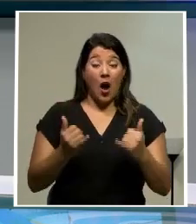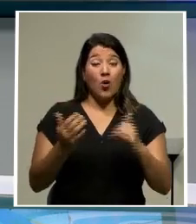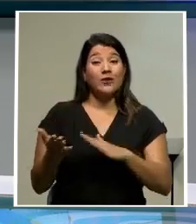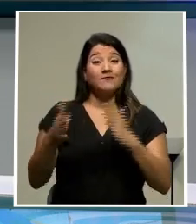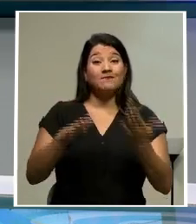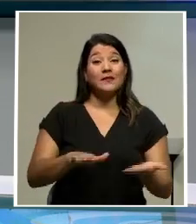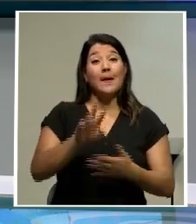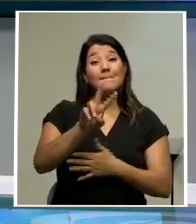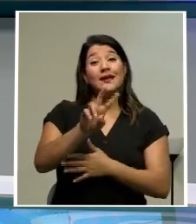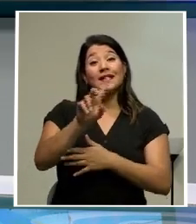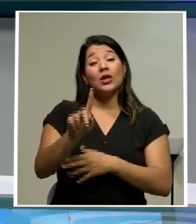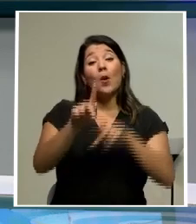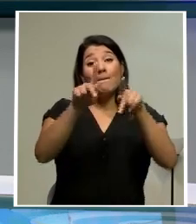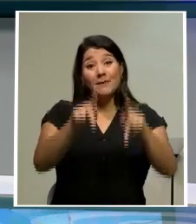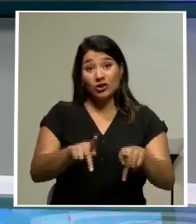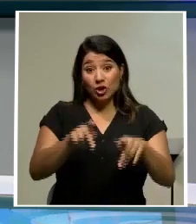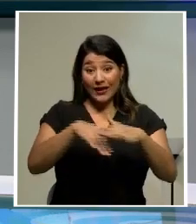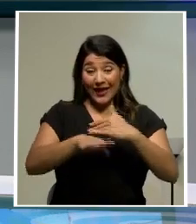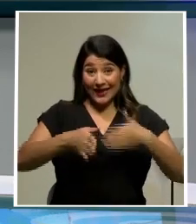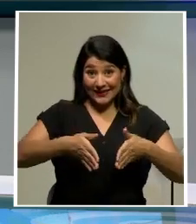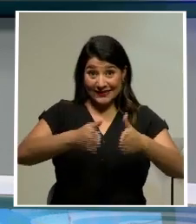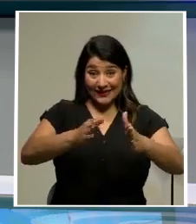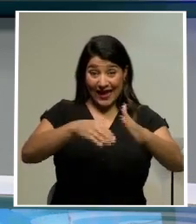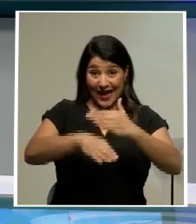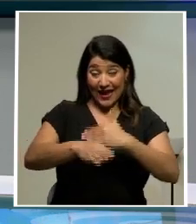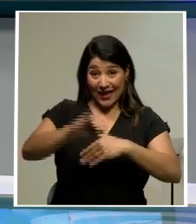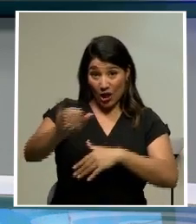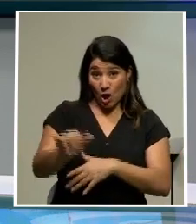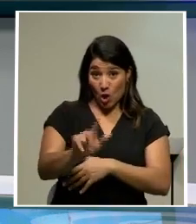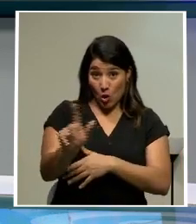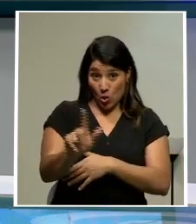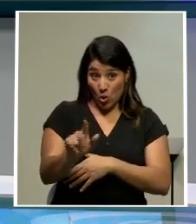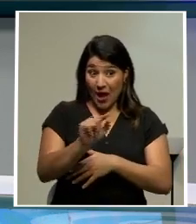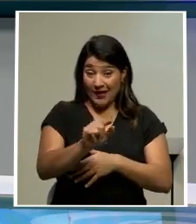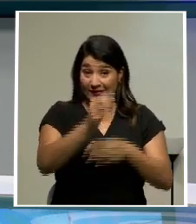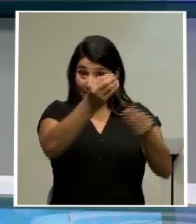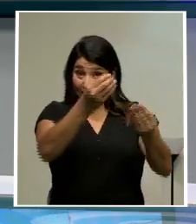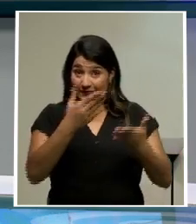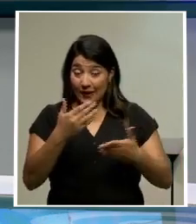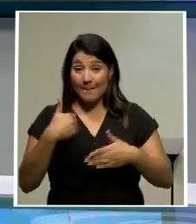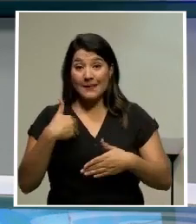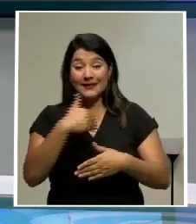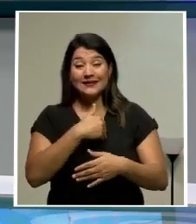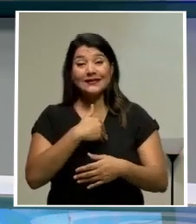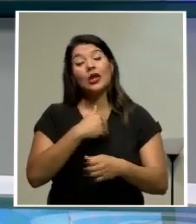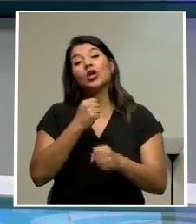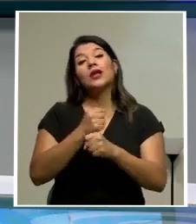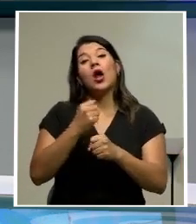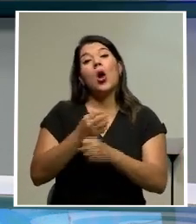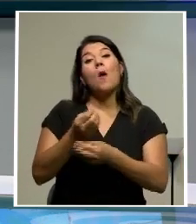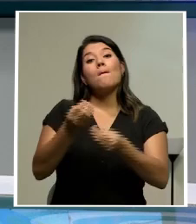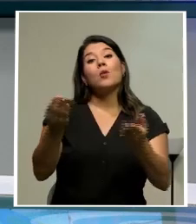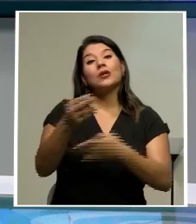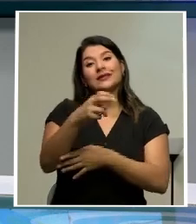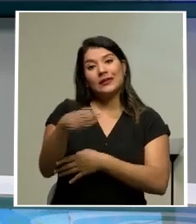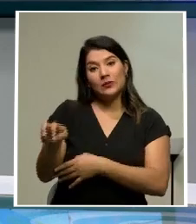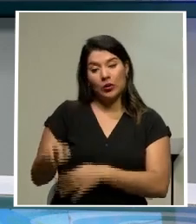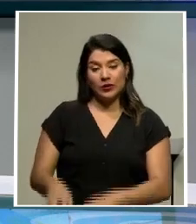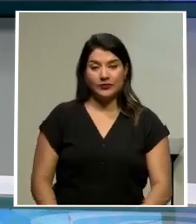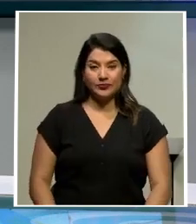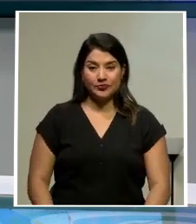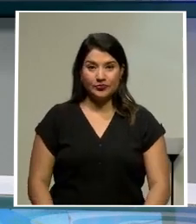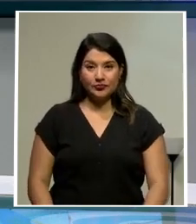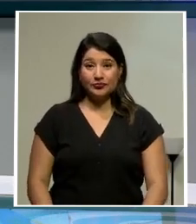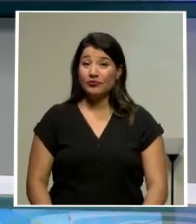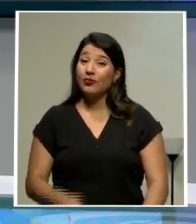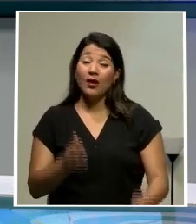personas en carretera en julio. Estos datos provienen del Ministerio de Obras Públicas y Transportes. Las